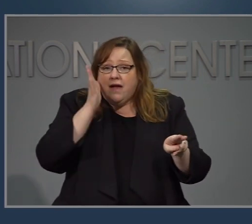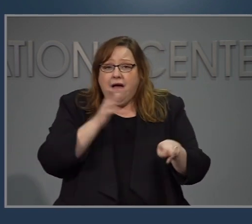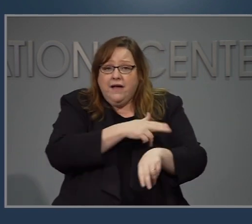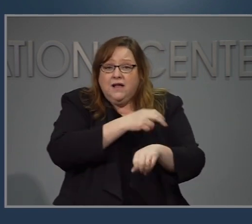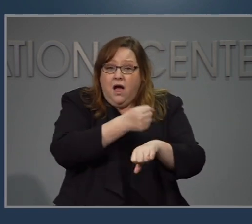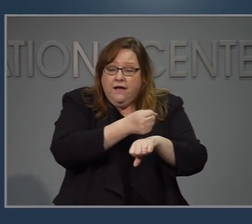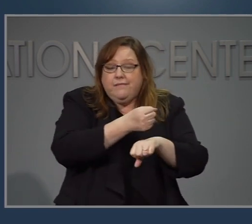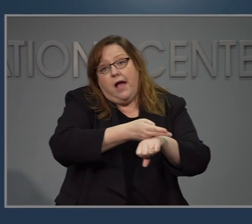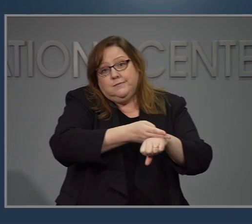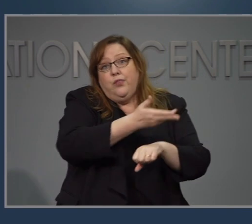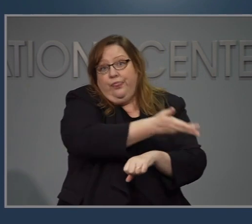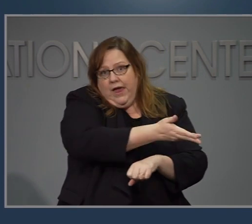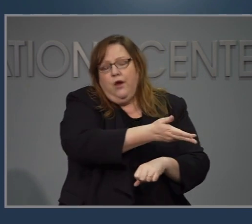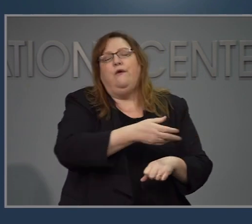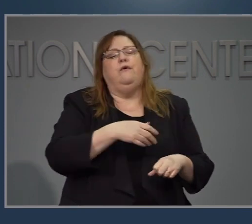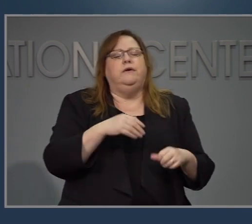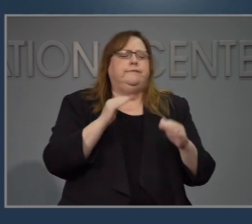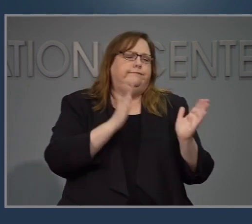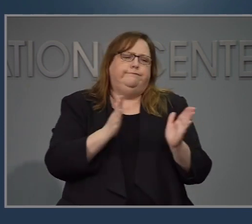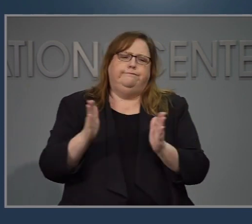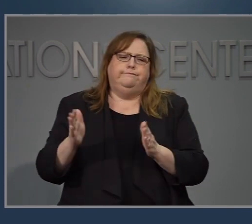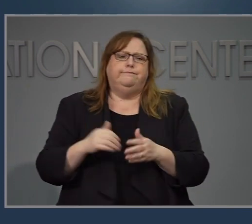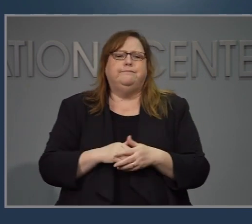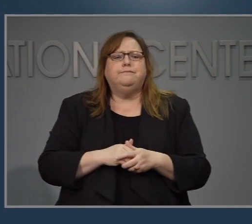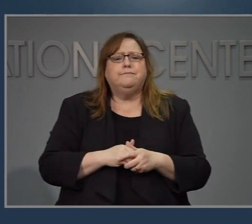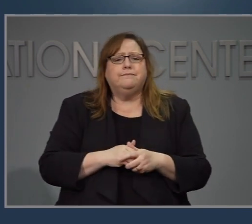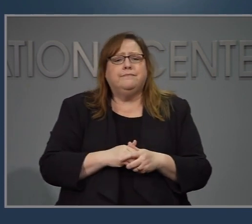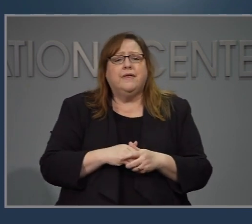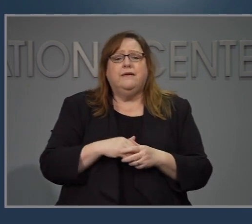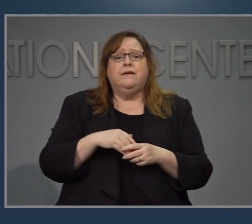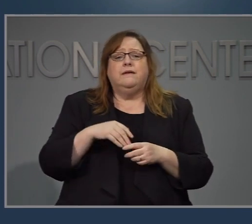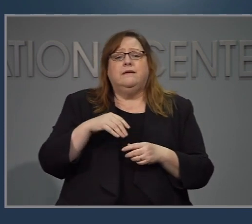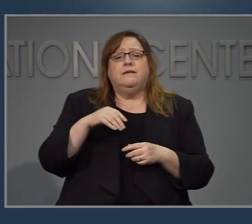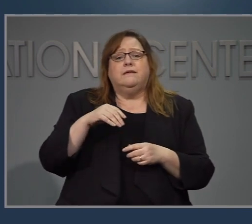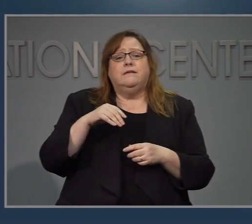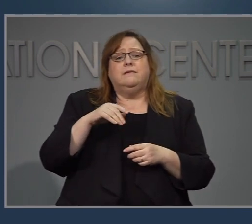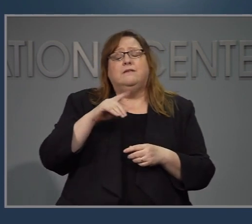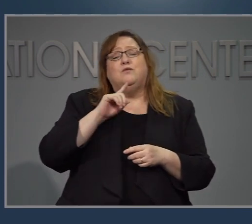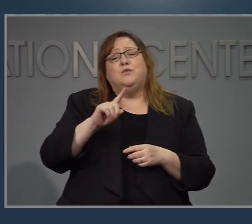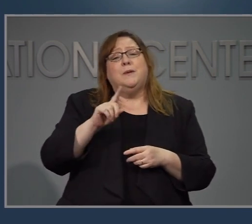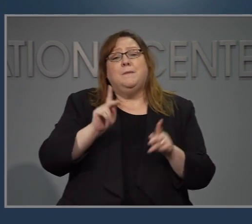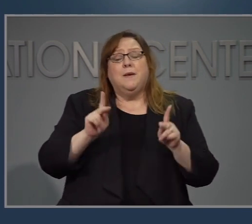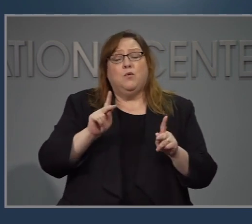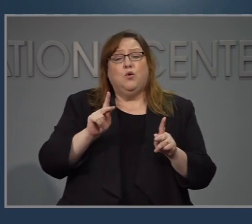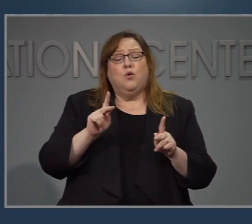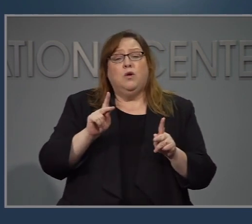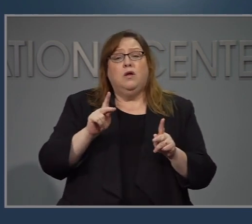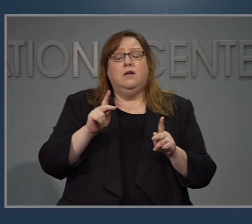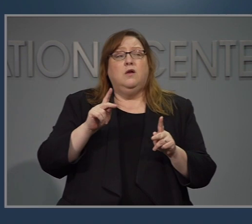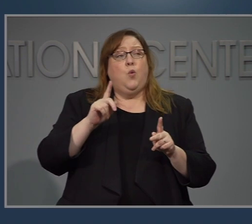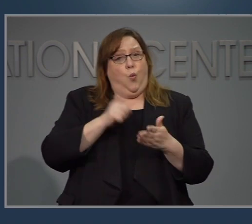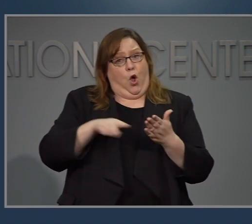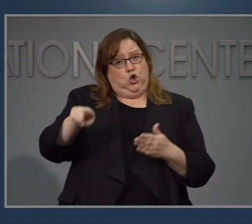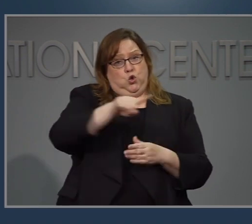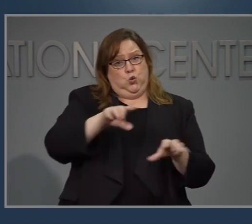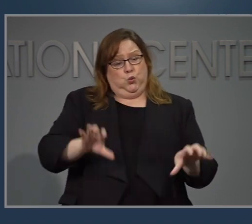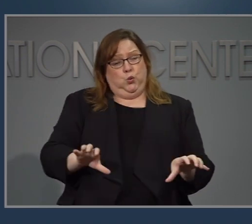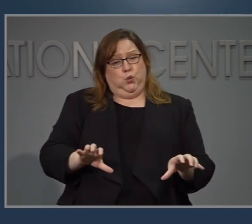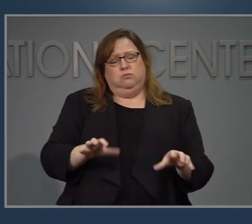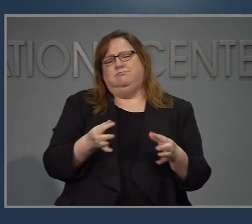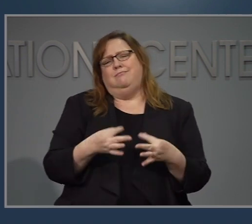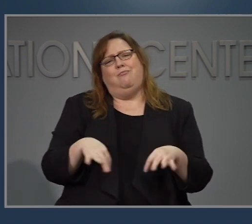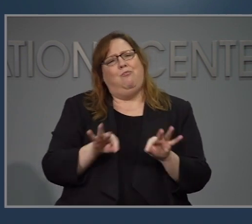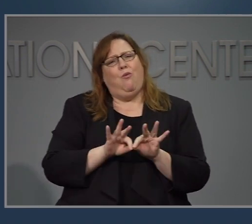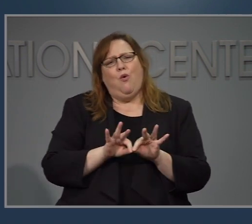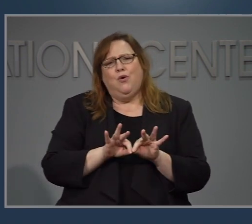estables depende de nuestras acciones estamos protegernos unos a otros recuerden que algunos pueden tener COVID